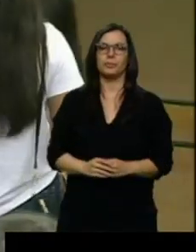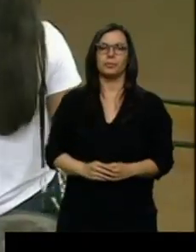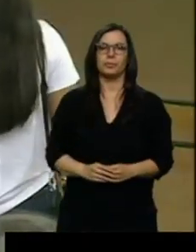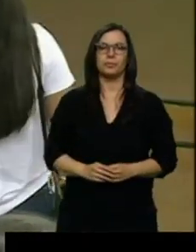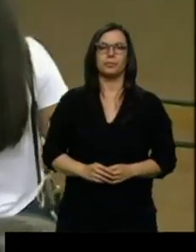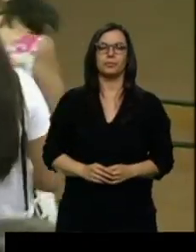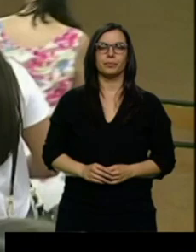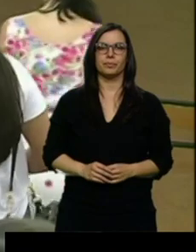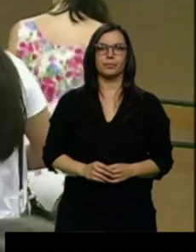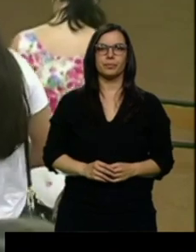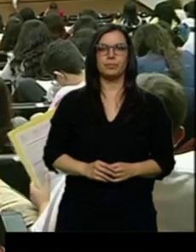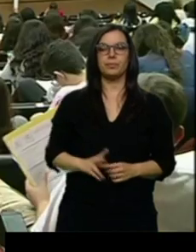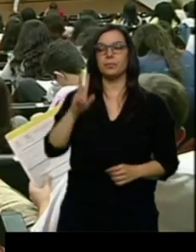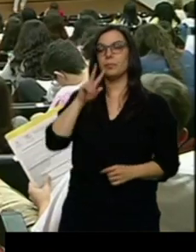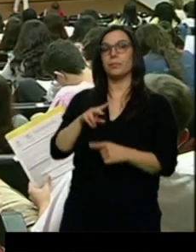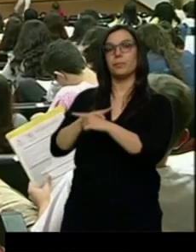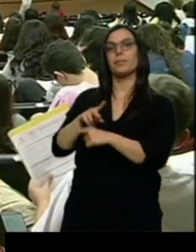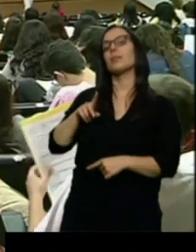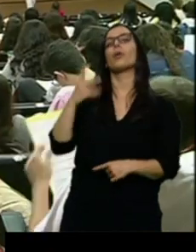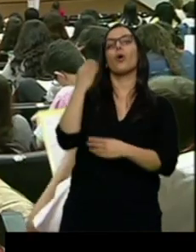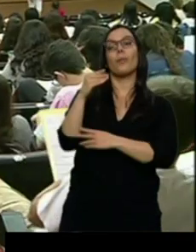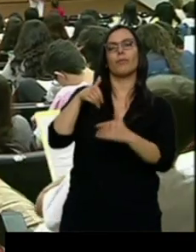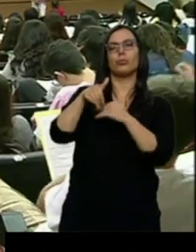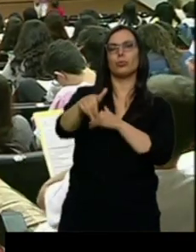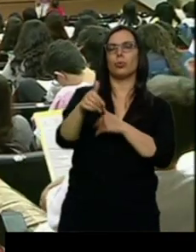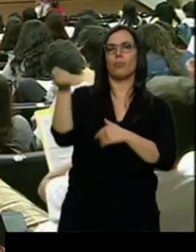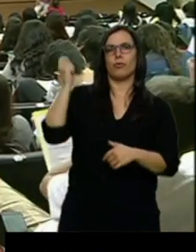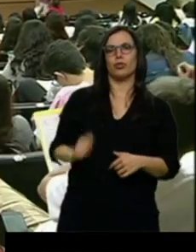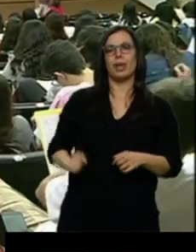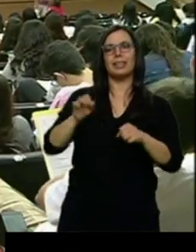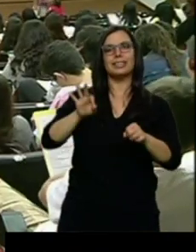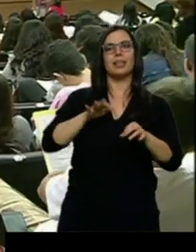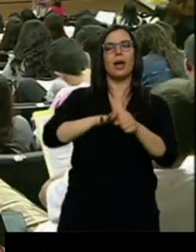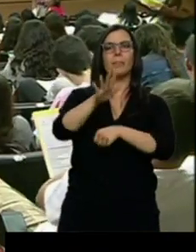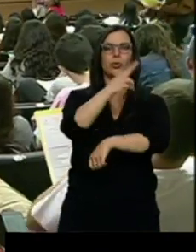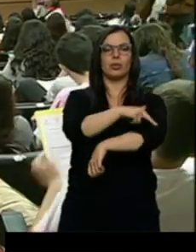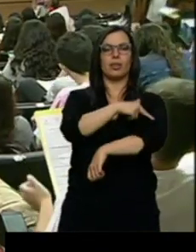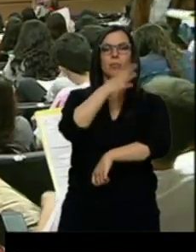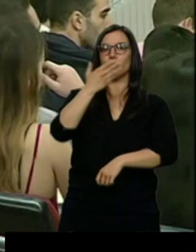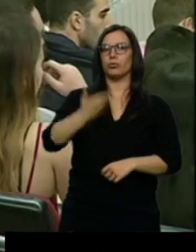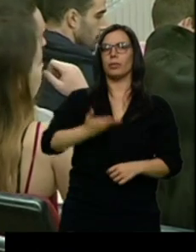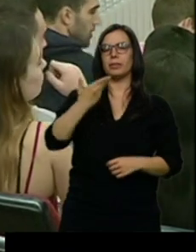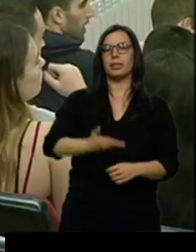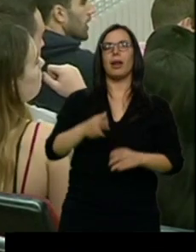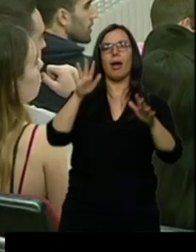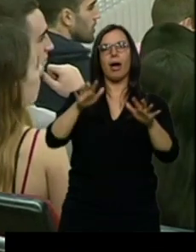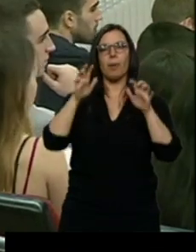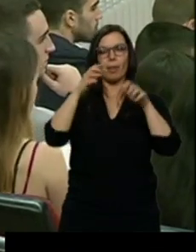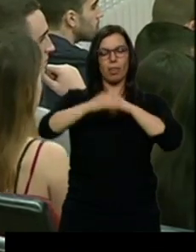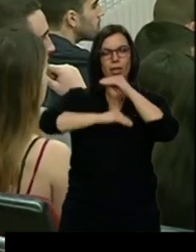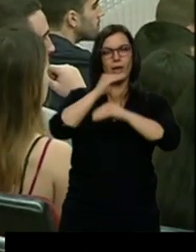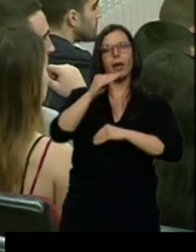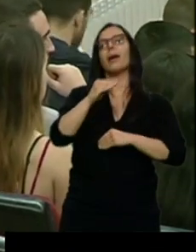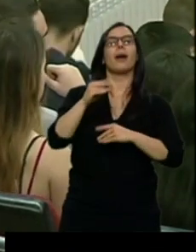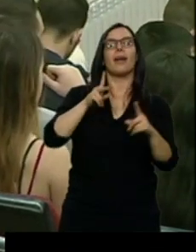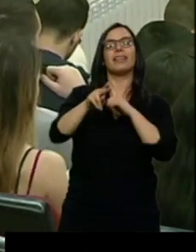Estos jóvenes serán futuros profesionales de la sanidad, por eso es esencial que aprendan y desarrollen metodologías para evitar posibles infecciones durante la